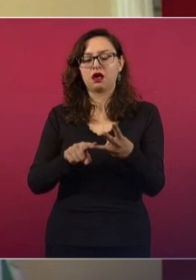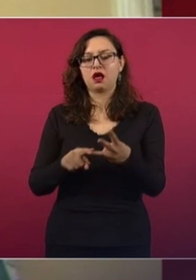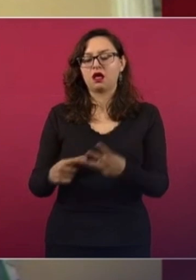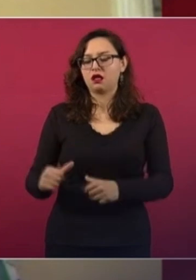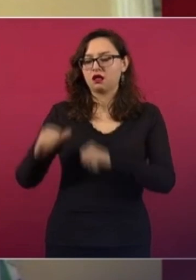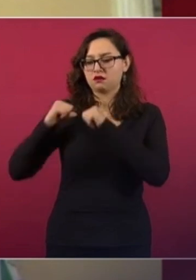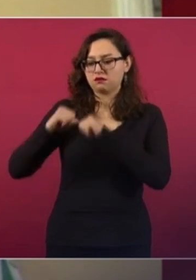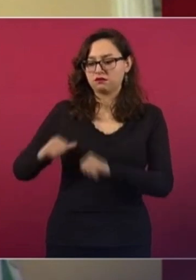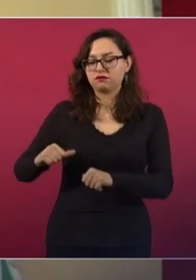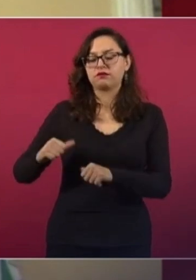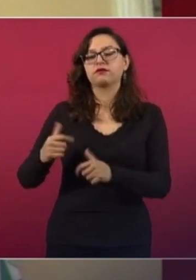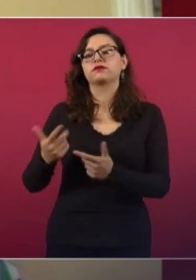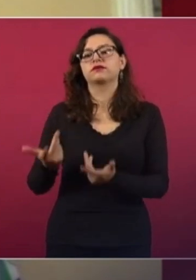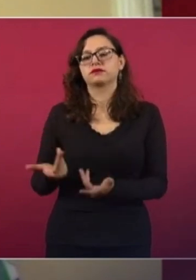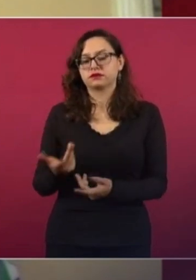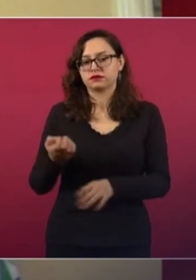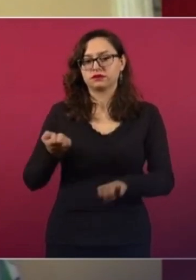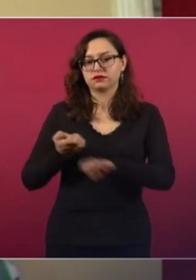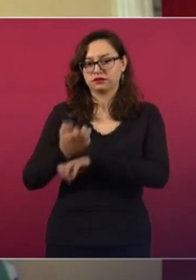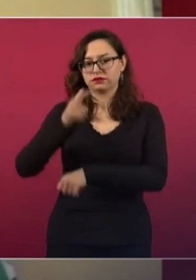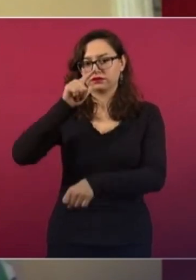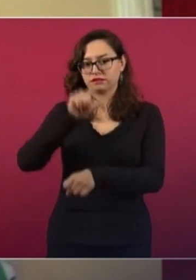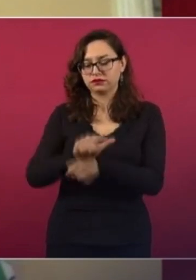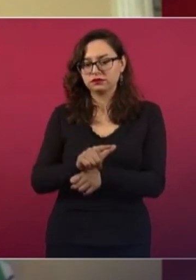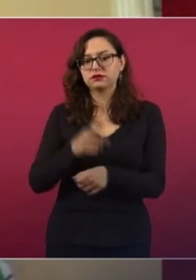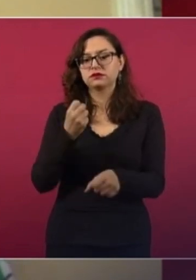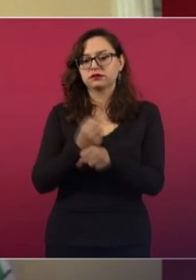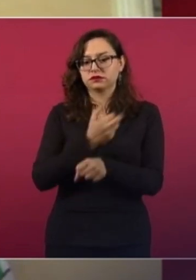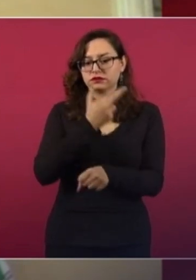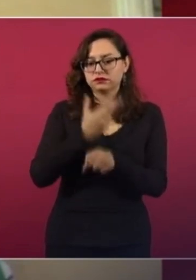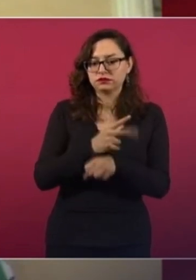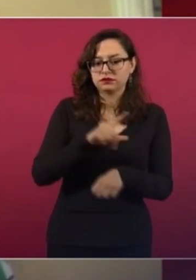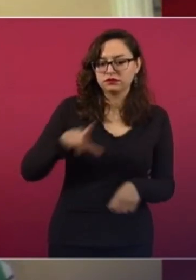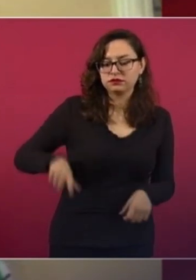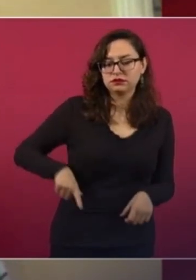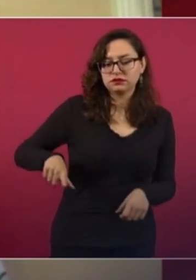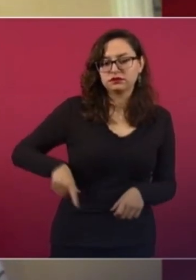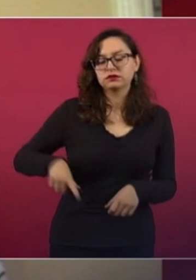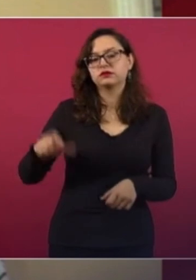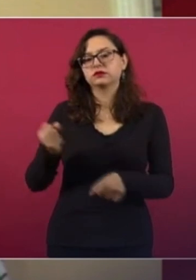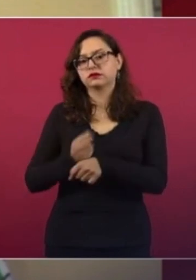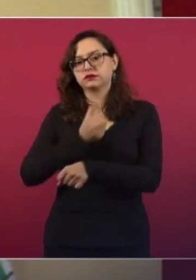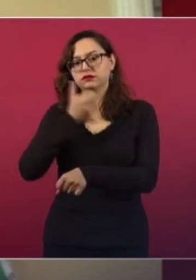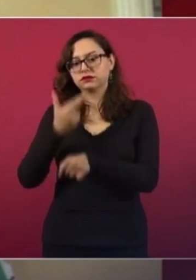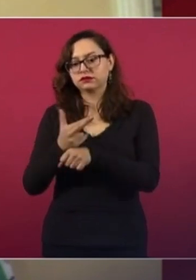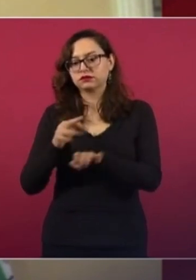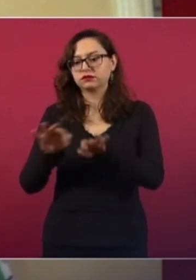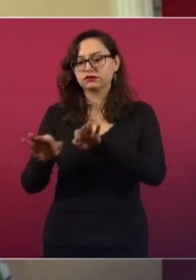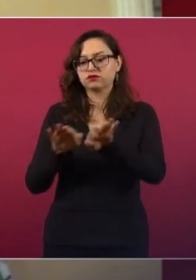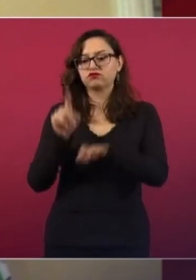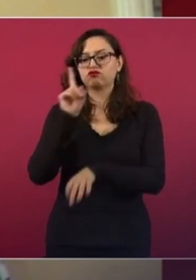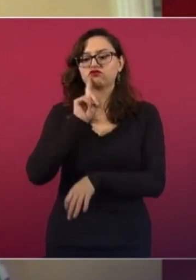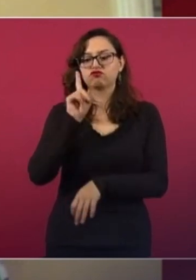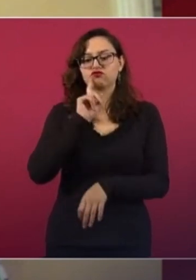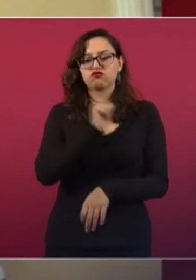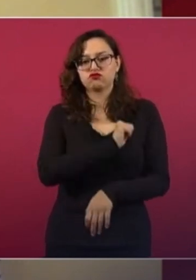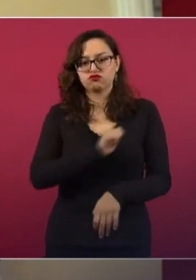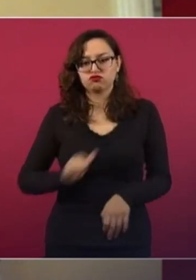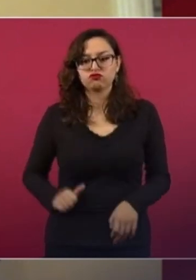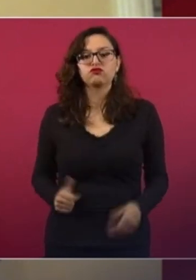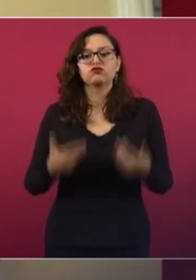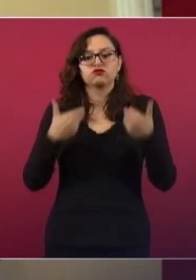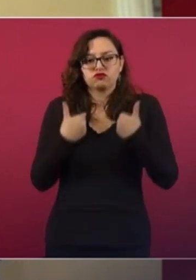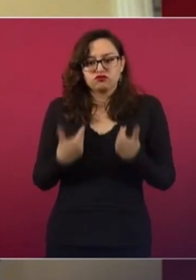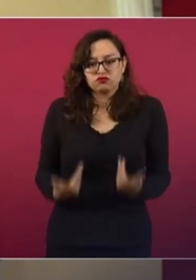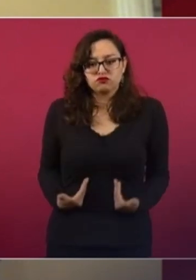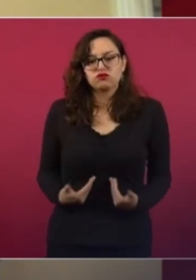del Estado, está el secretario de Gobierno, la secretaria del Trabajo, la alcaldesa de Sabinas y su servidora con todo el